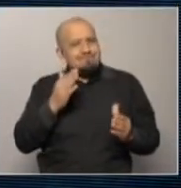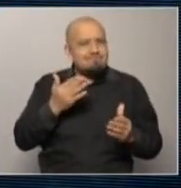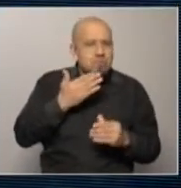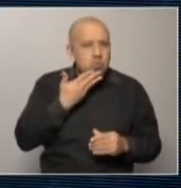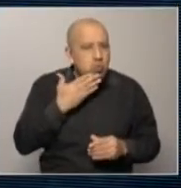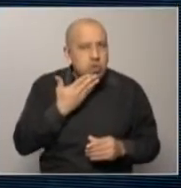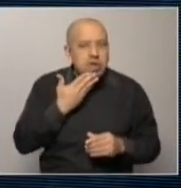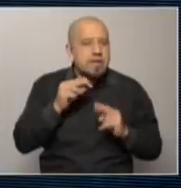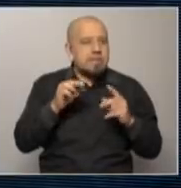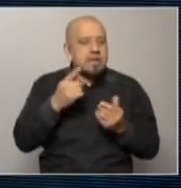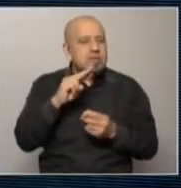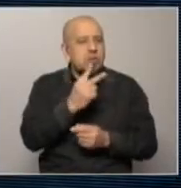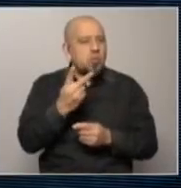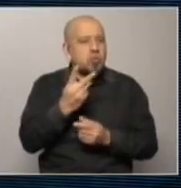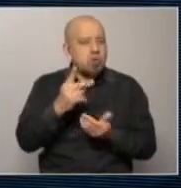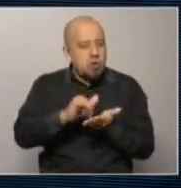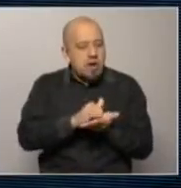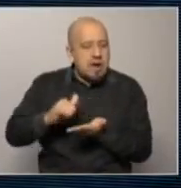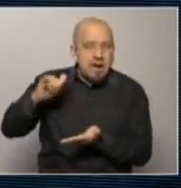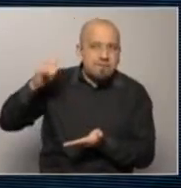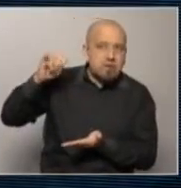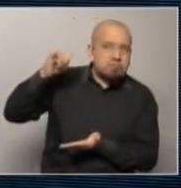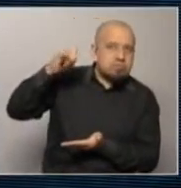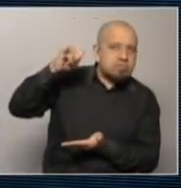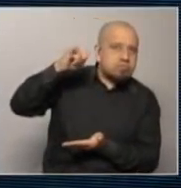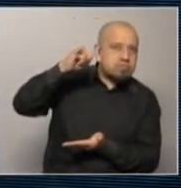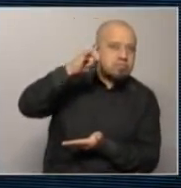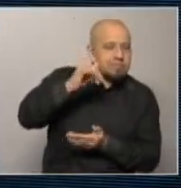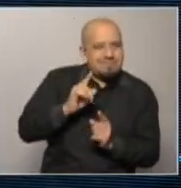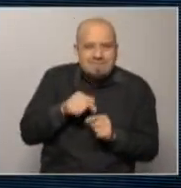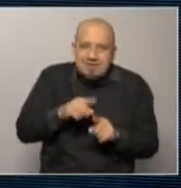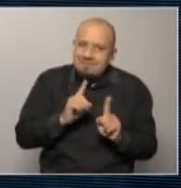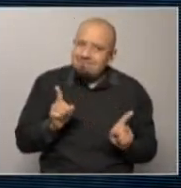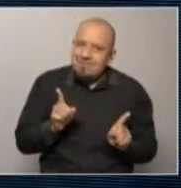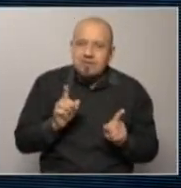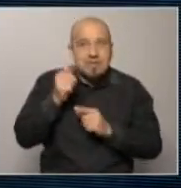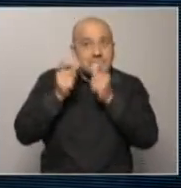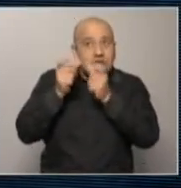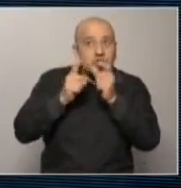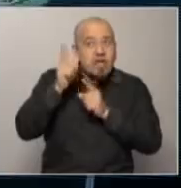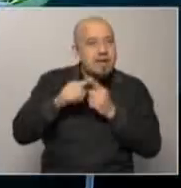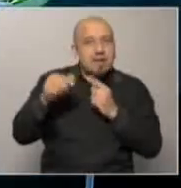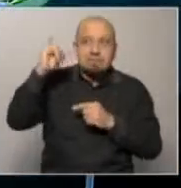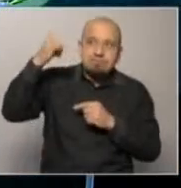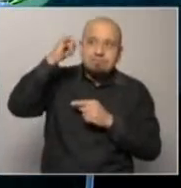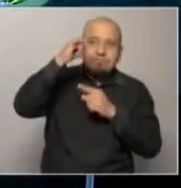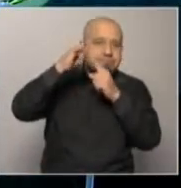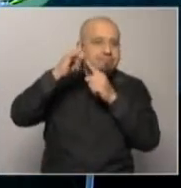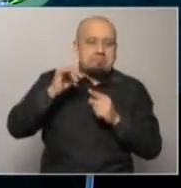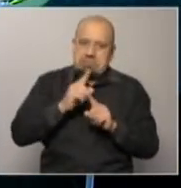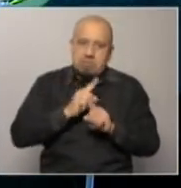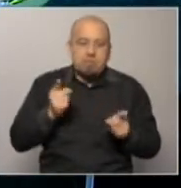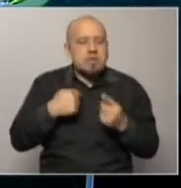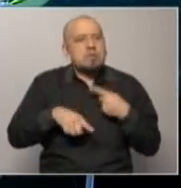no estaba confirmado eso y que por tanto no había que contar esos desaparecidos. Por tanto, sí, es una noticia